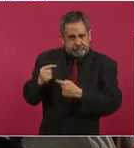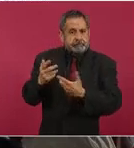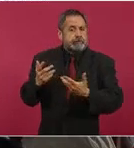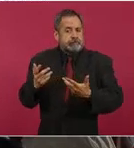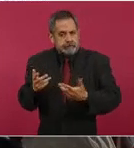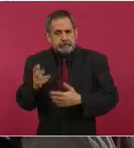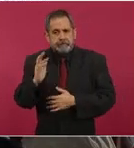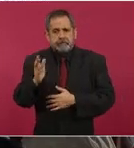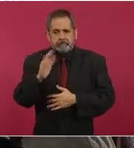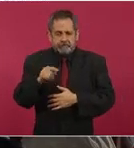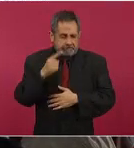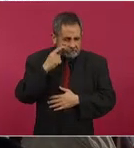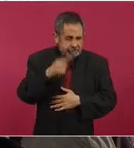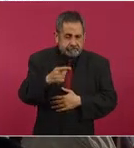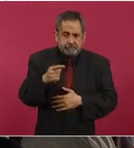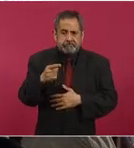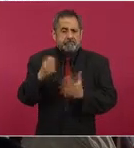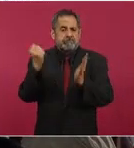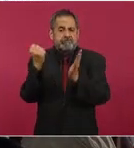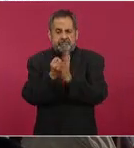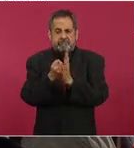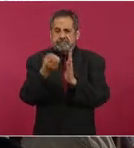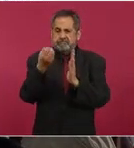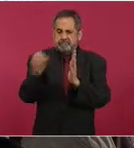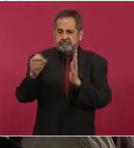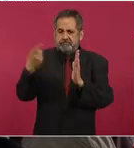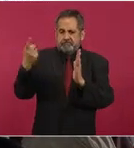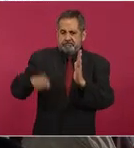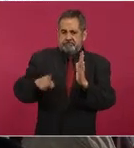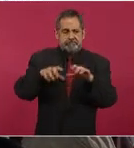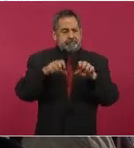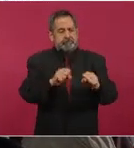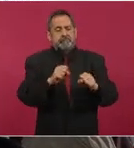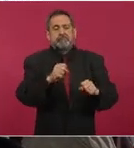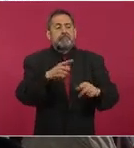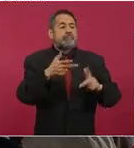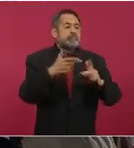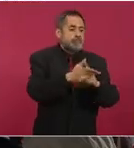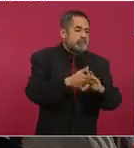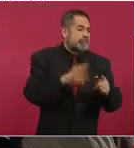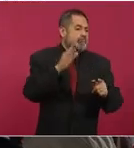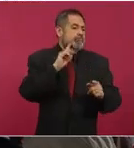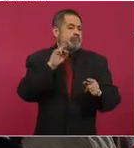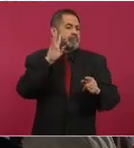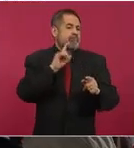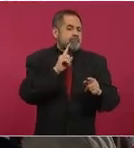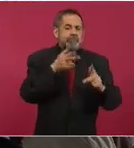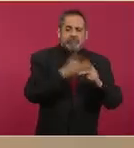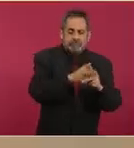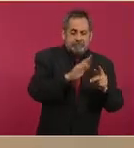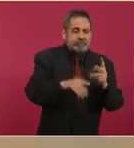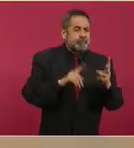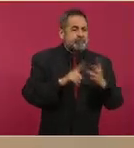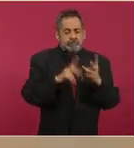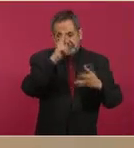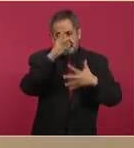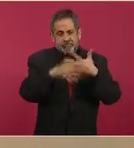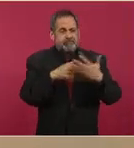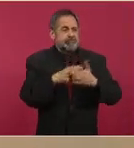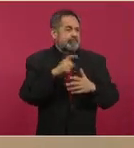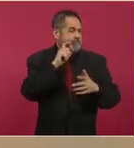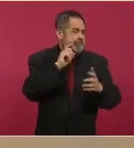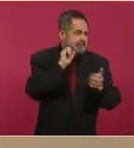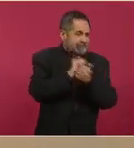han ejecutado órdenes de aprehensión por homicidio, feminicidio, violencia familiar, violencia sexual, robo con